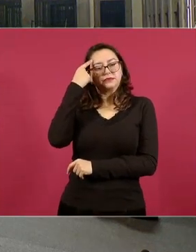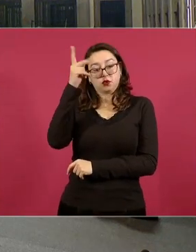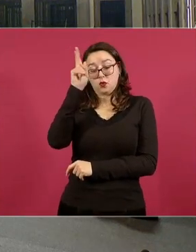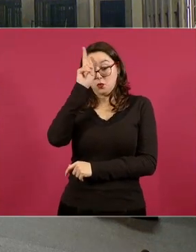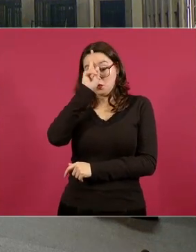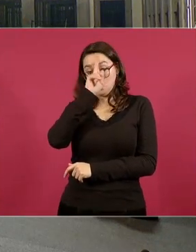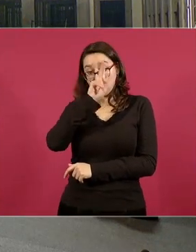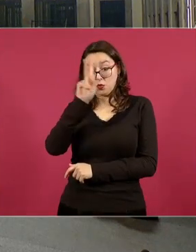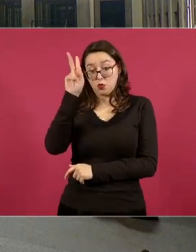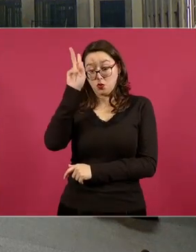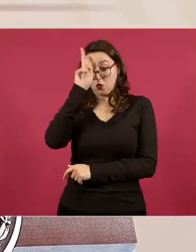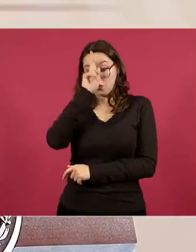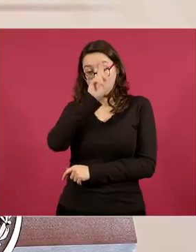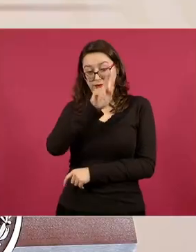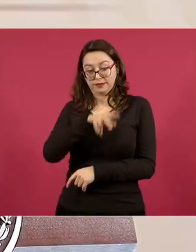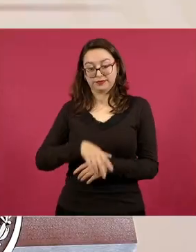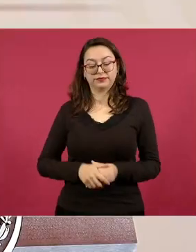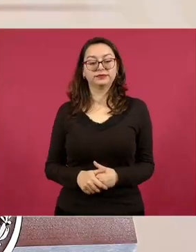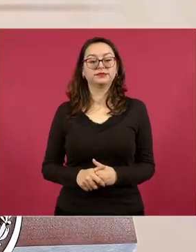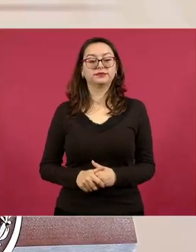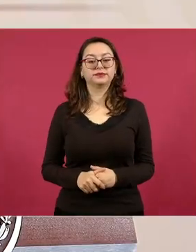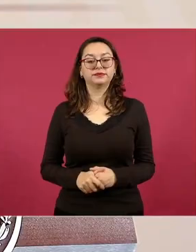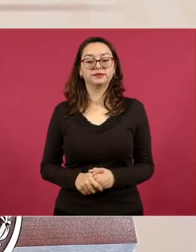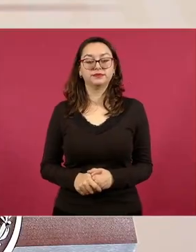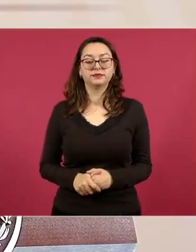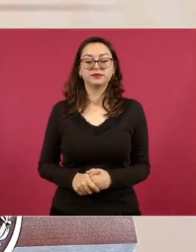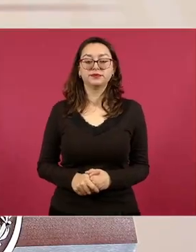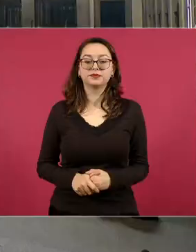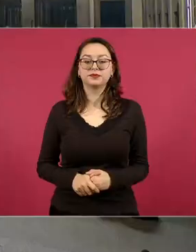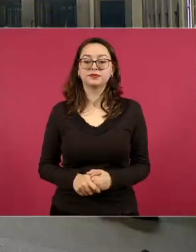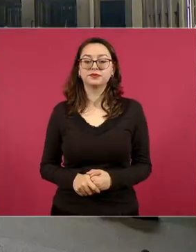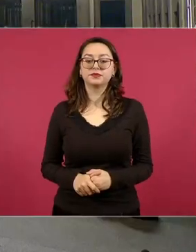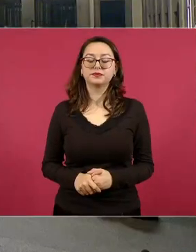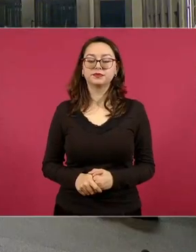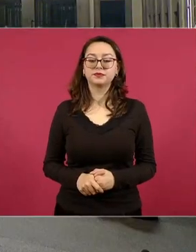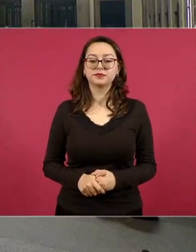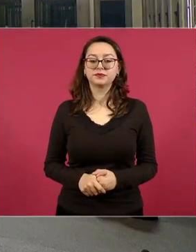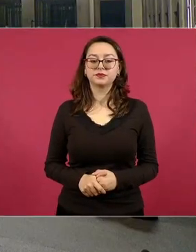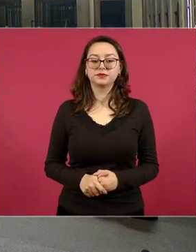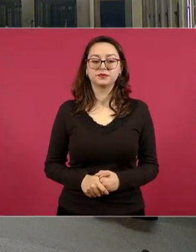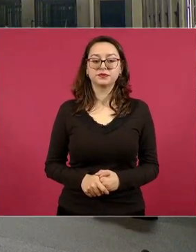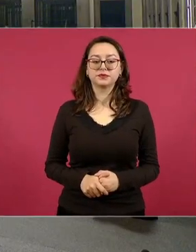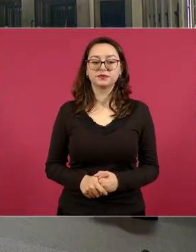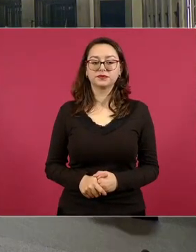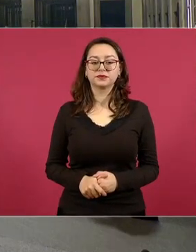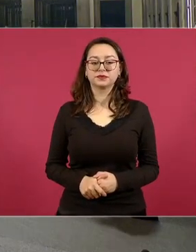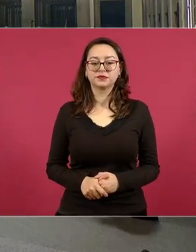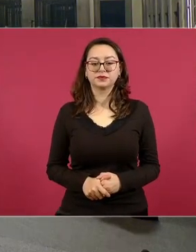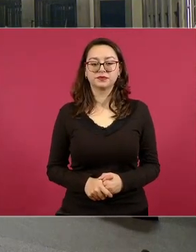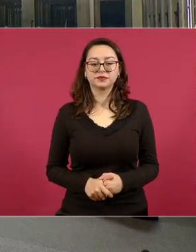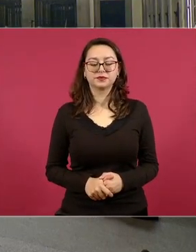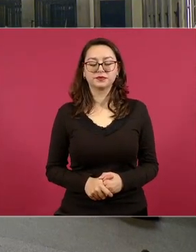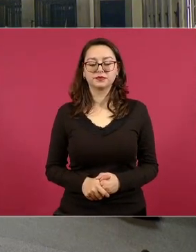de los mexicanos secuestrados en este si ya